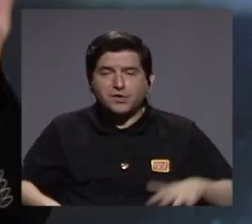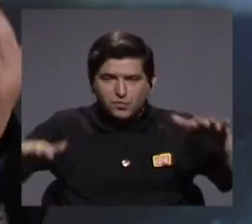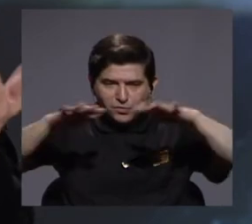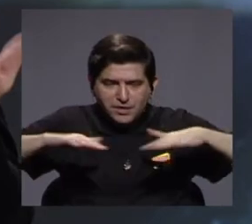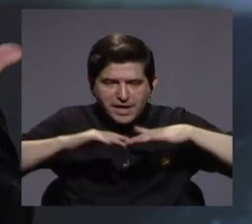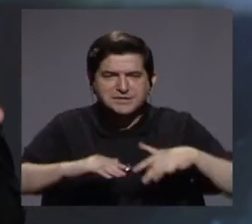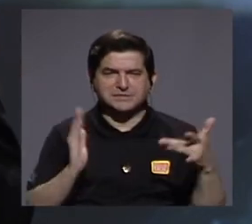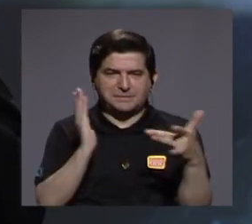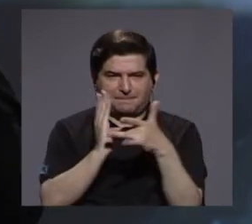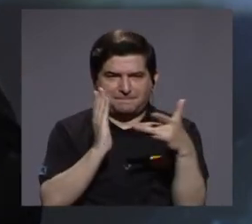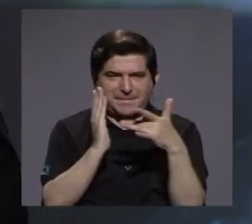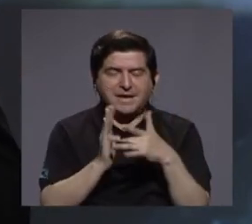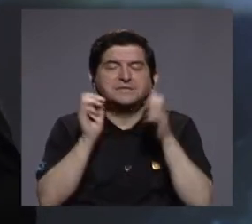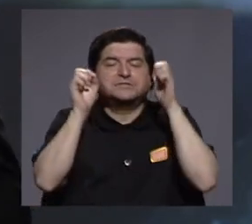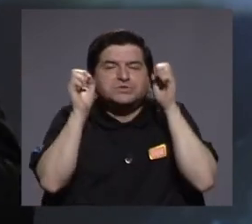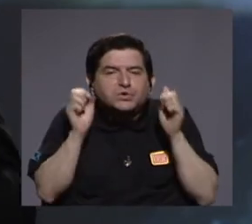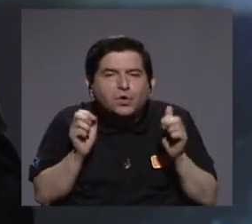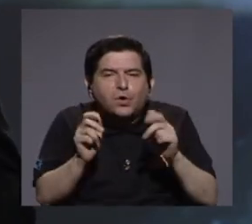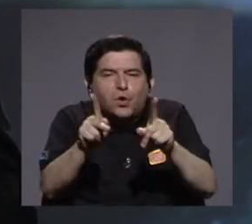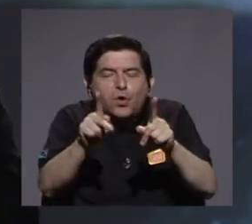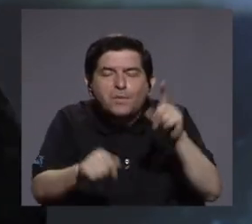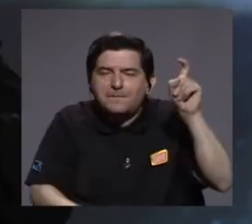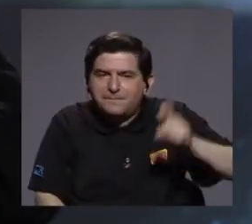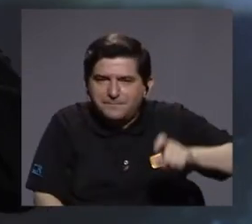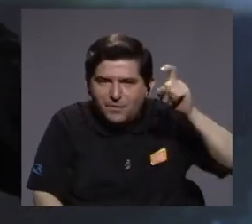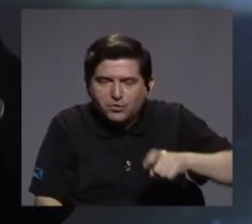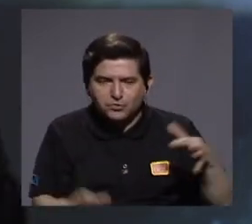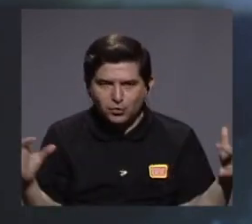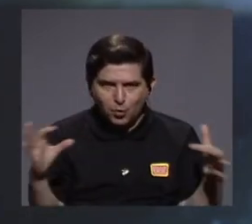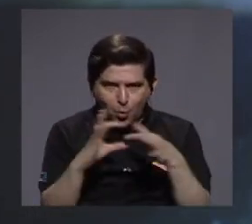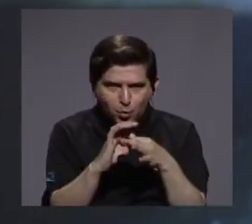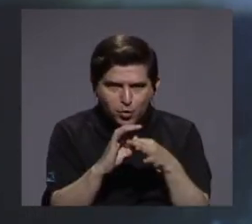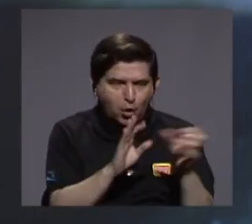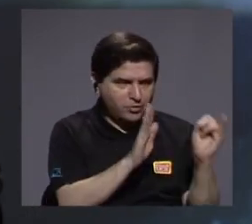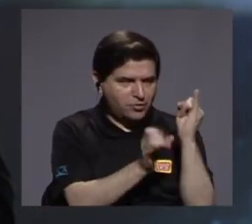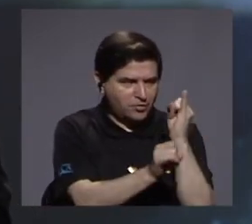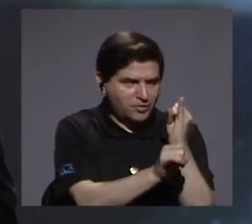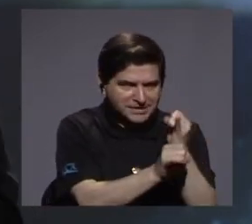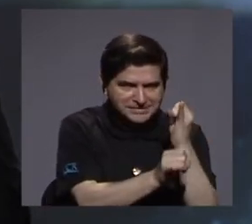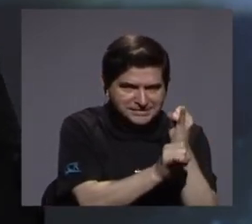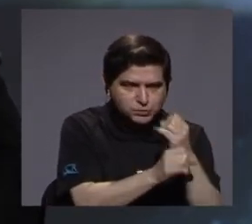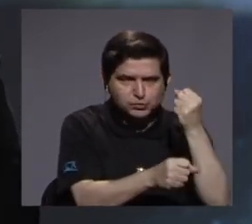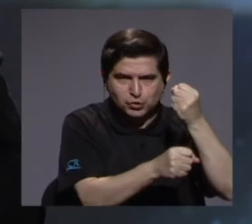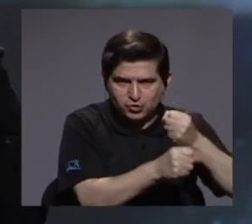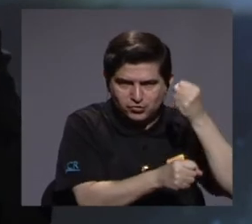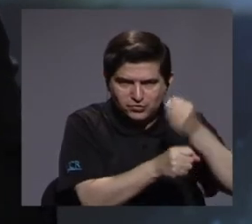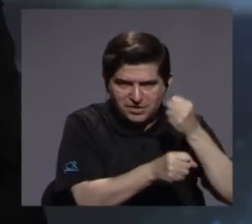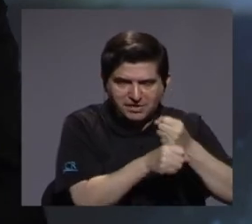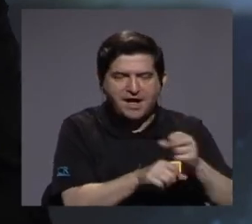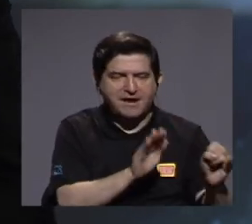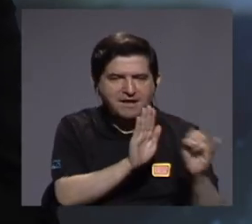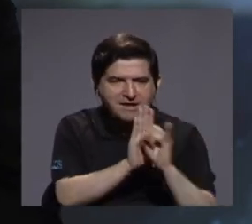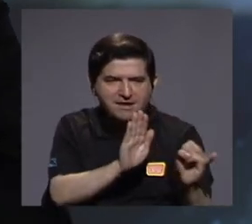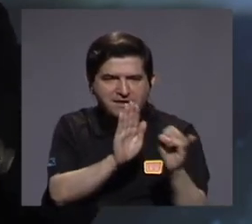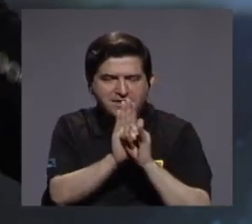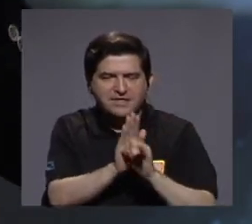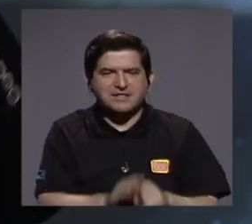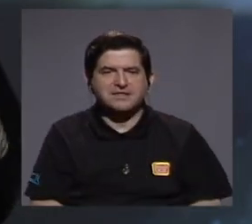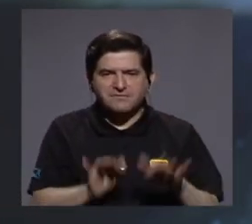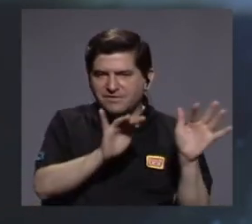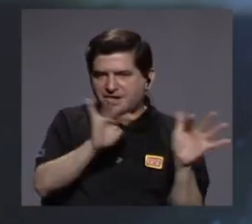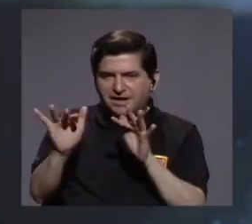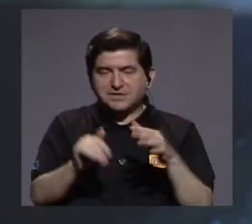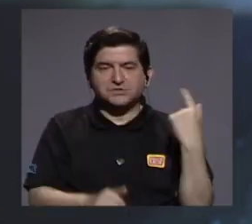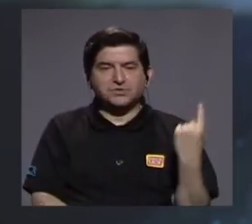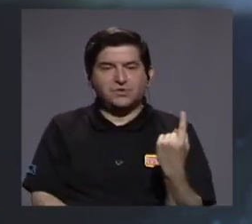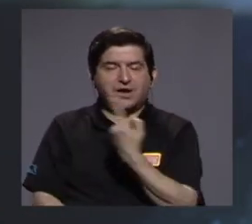y ahí pues la posibilidad esencial de unir a las instituciones para trabajar en esa identificación digital que